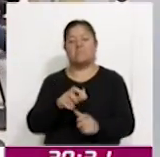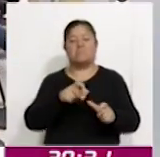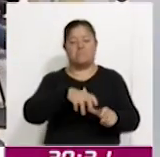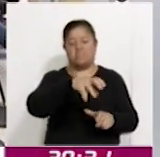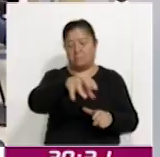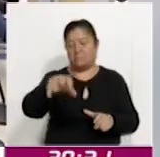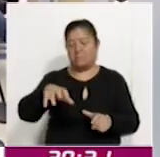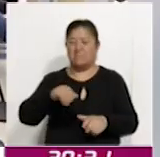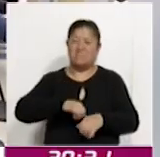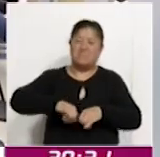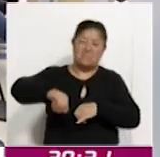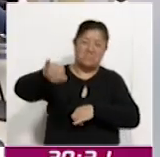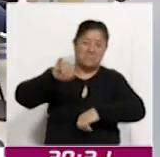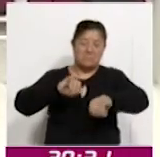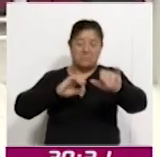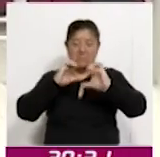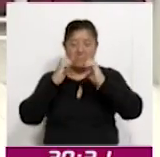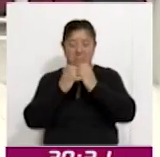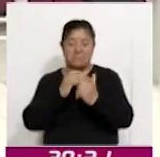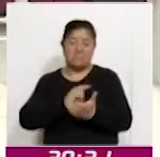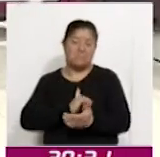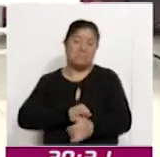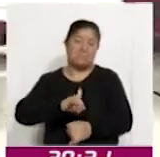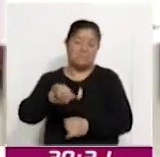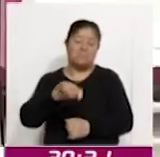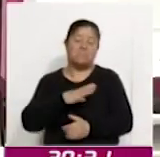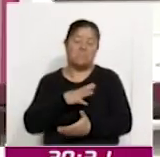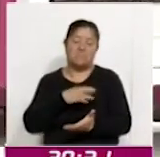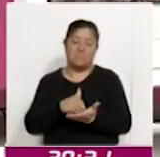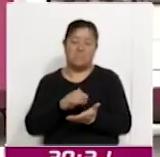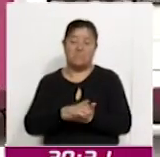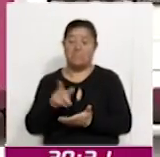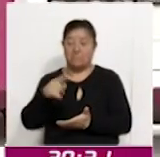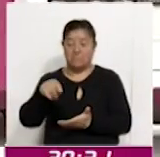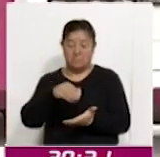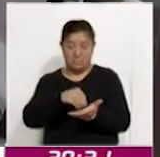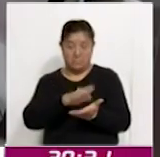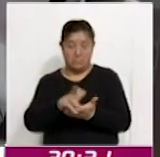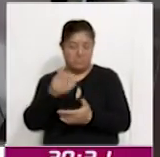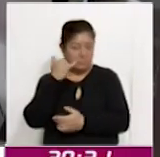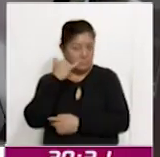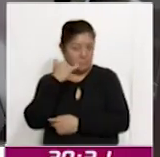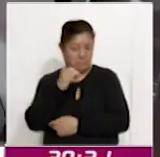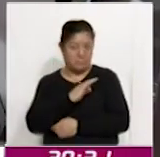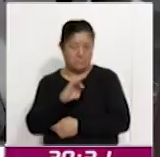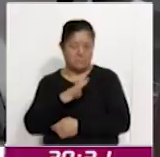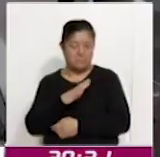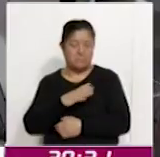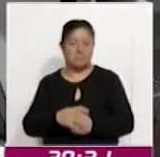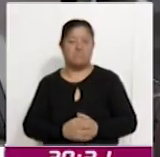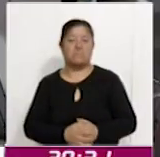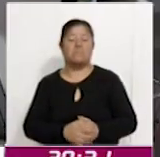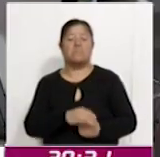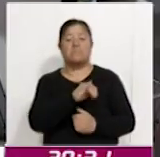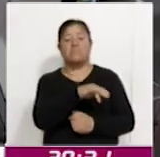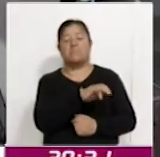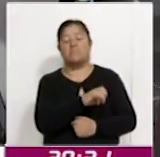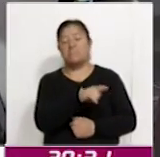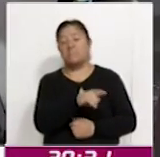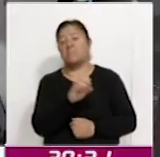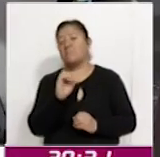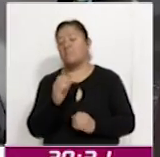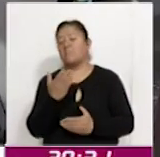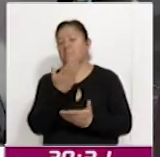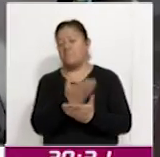recorren las comunidades más alejadas. Para agendar una cita, las personas interesadas pueden comunicarse a las líneas telefónicas del INE o bien